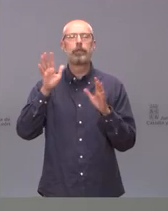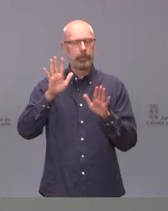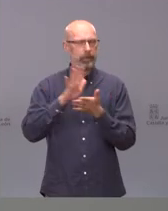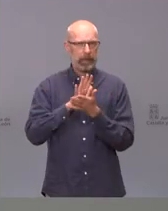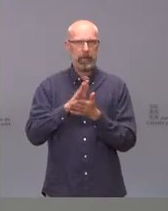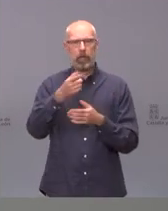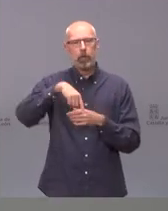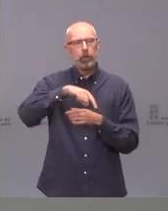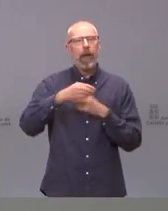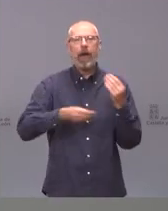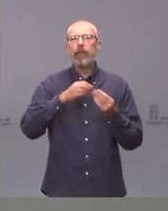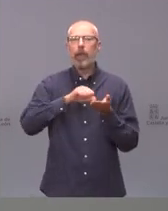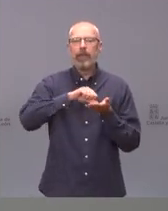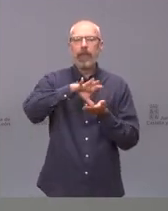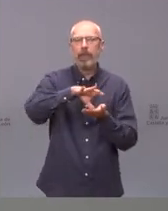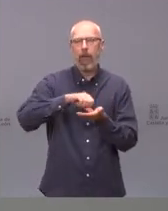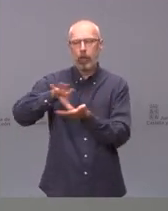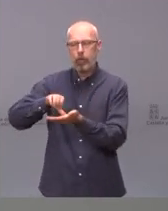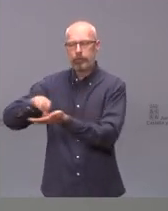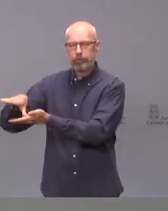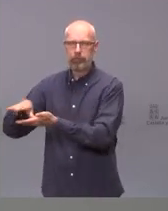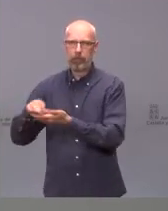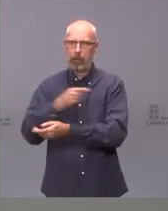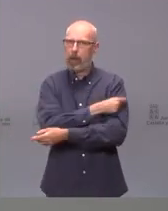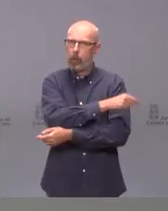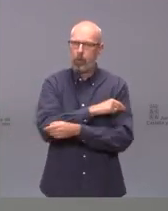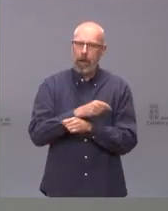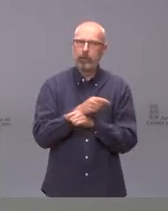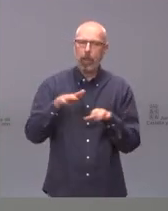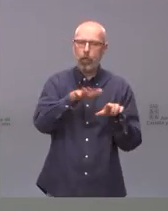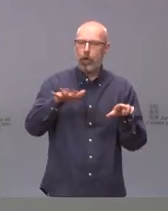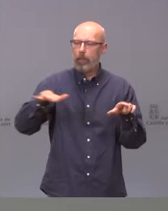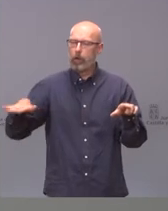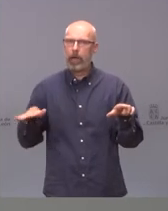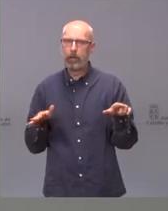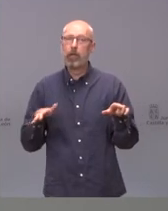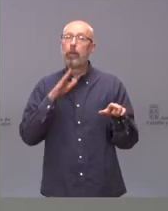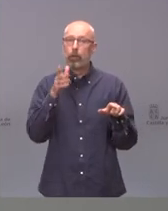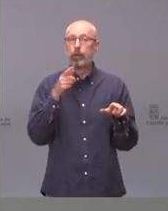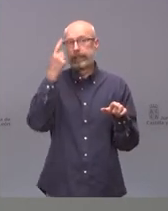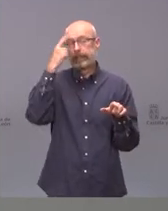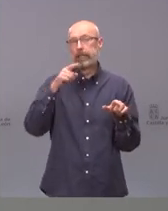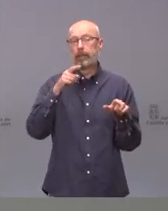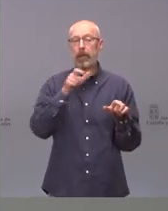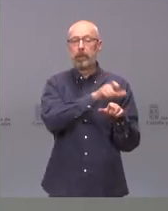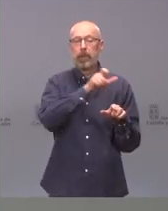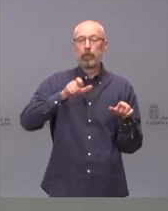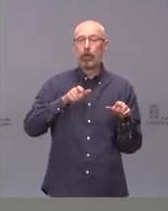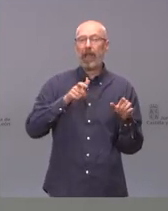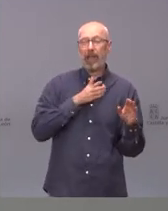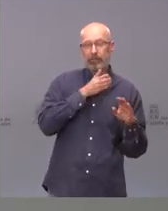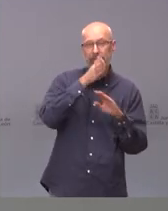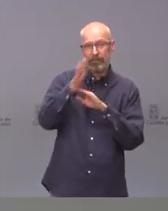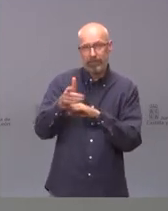descentralización de vacunas, por lo que nos comentaba la población. La dificultad para poder llegar hasta Ávila hizo que en